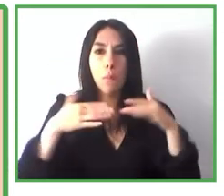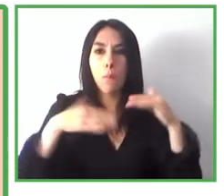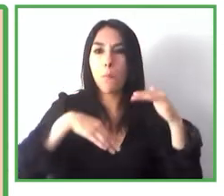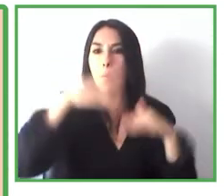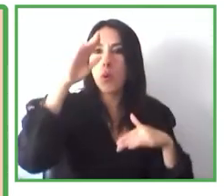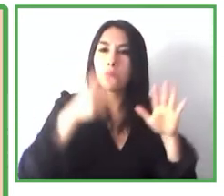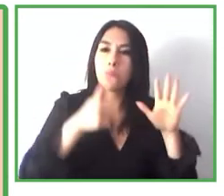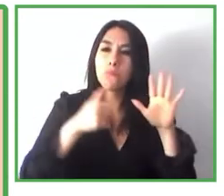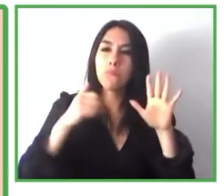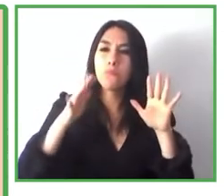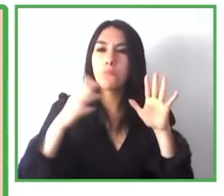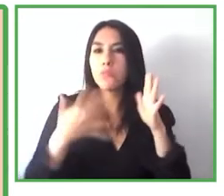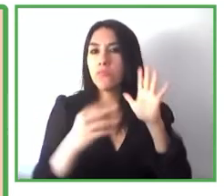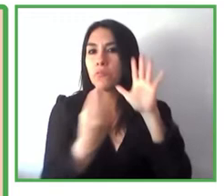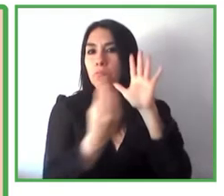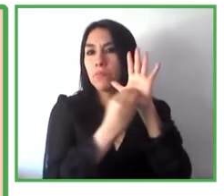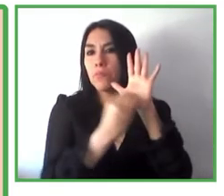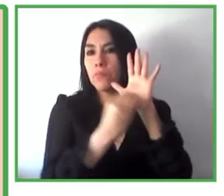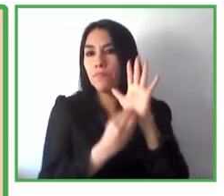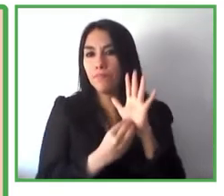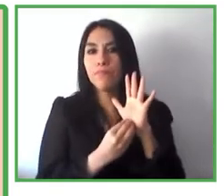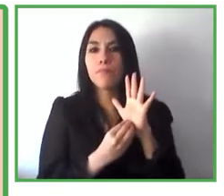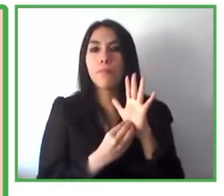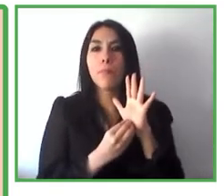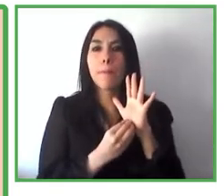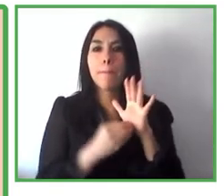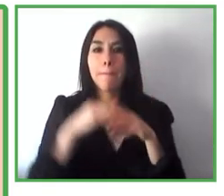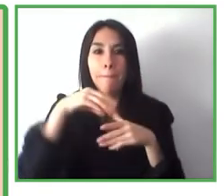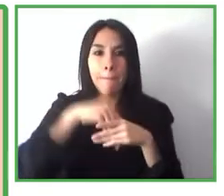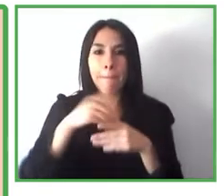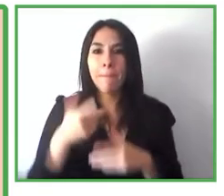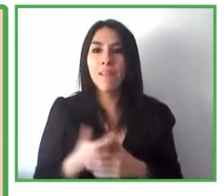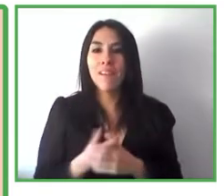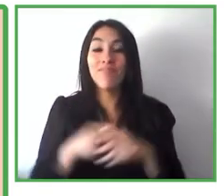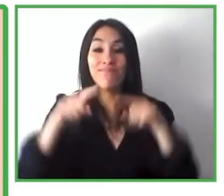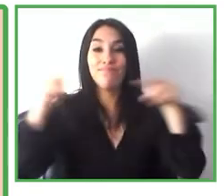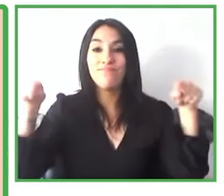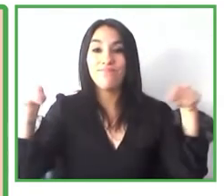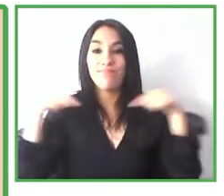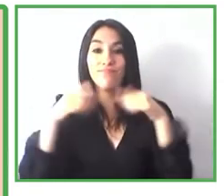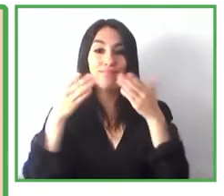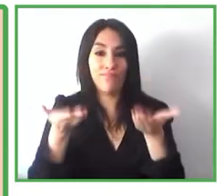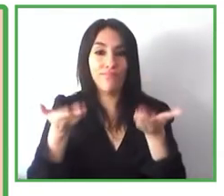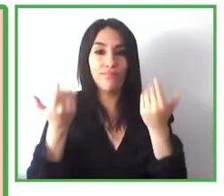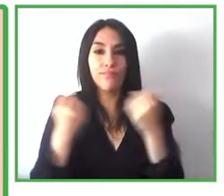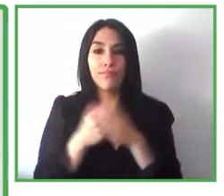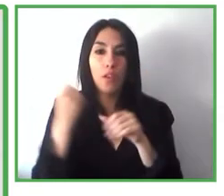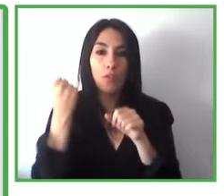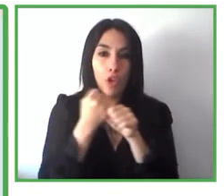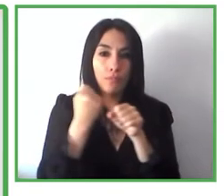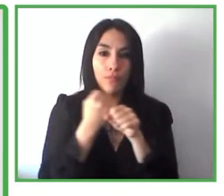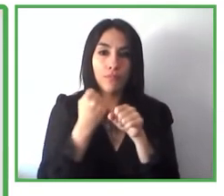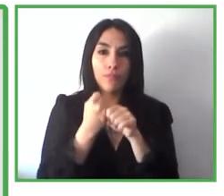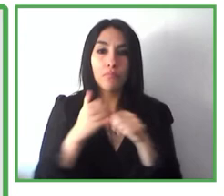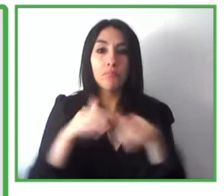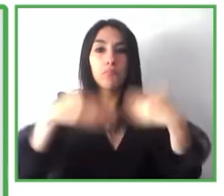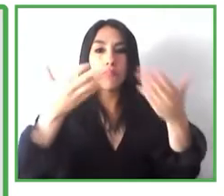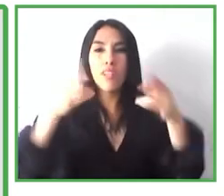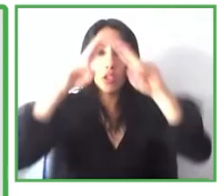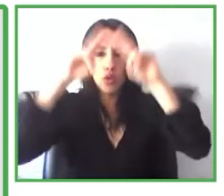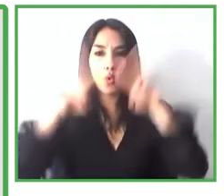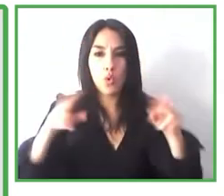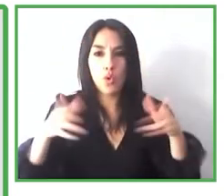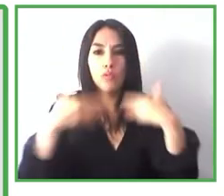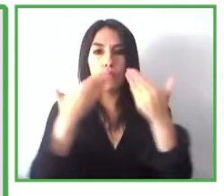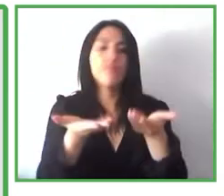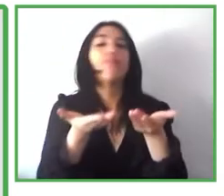la mayor parte de ellas también trabajando en la dimensión internacional ¿cuáles han sido los principales inputs que hemos utilizado para estimular